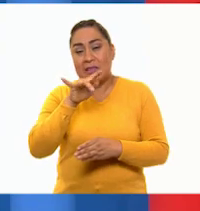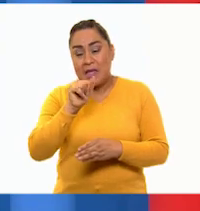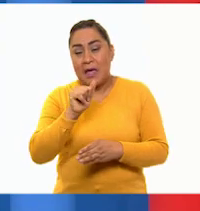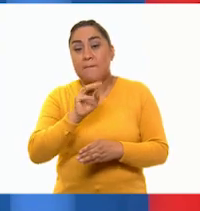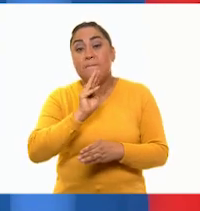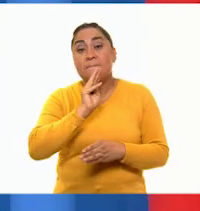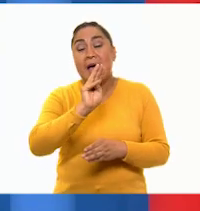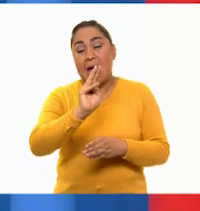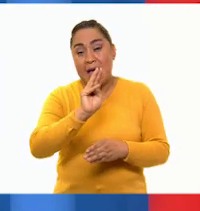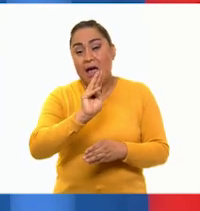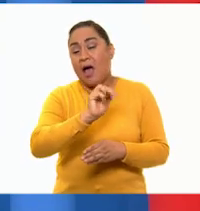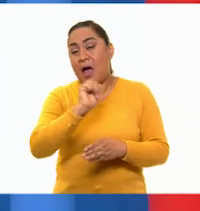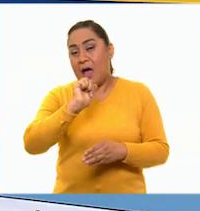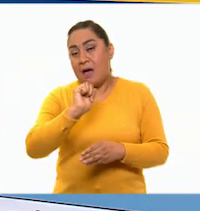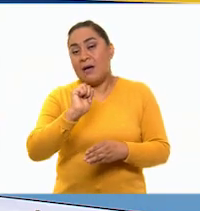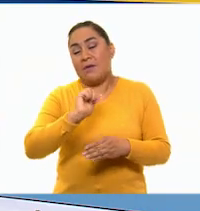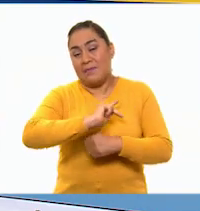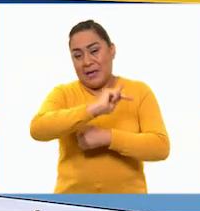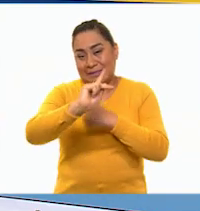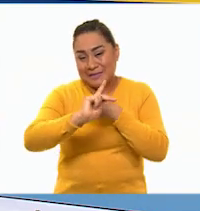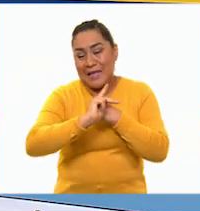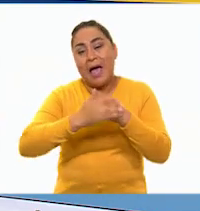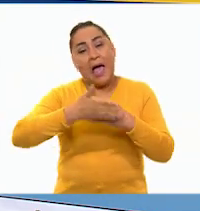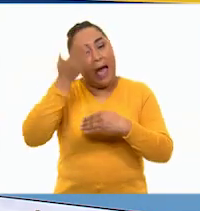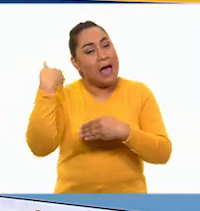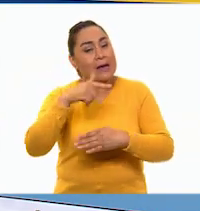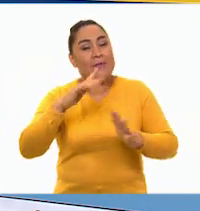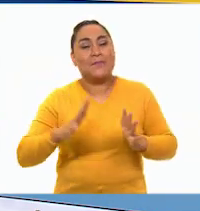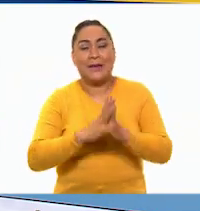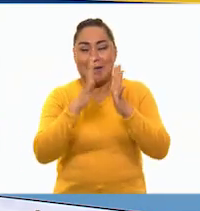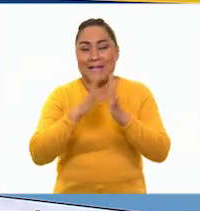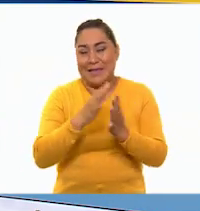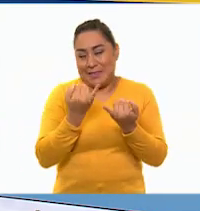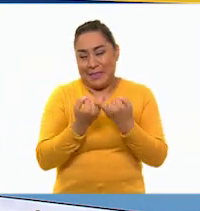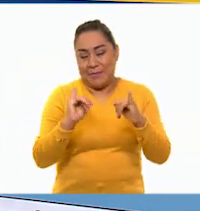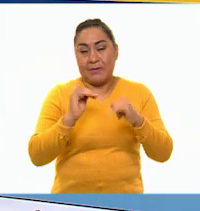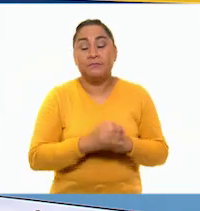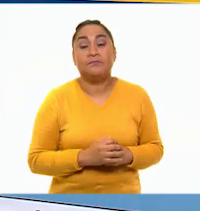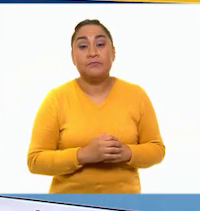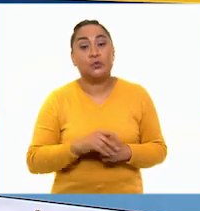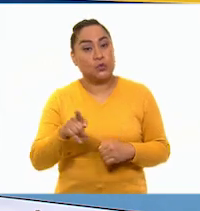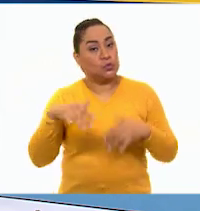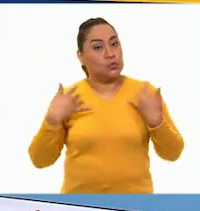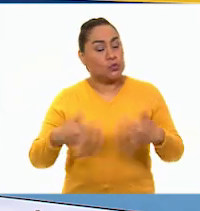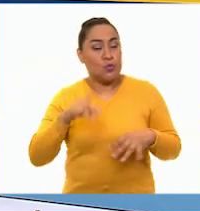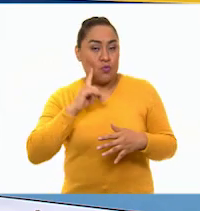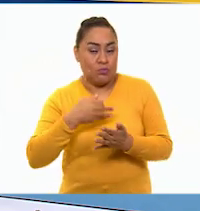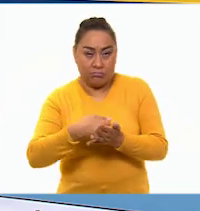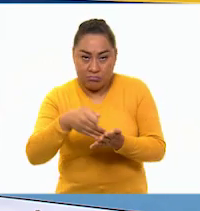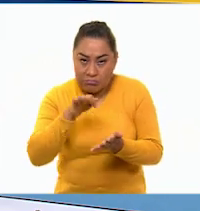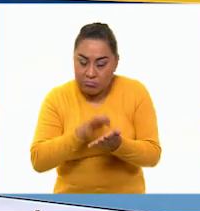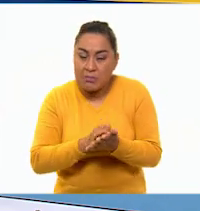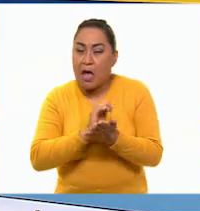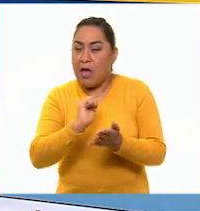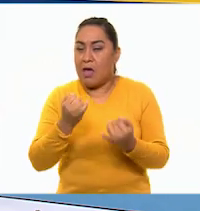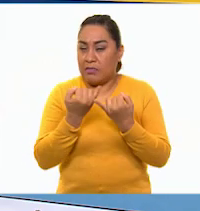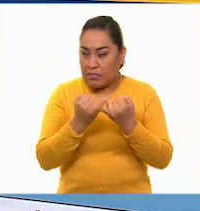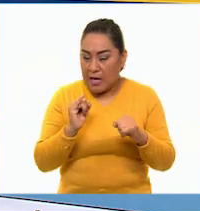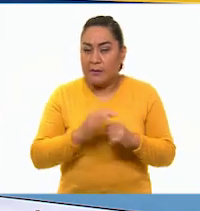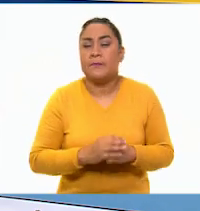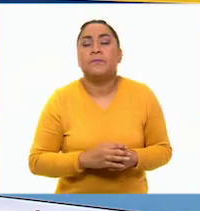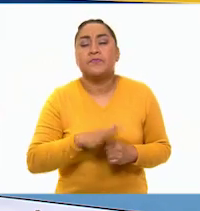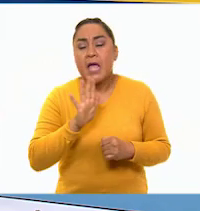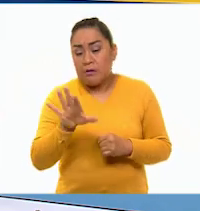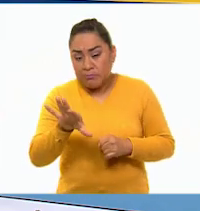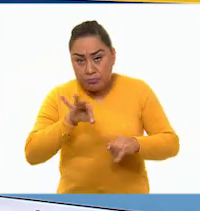la independencia de México. Además de elegir a esta importante heroína de la independencia, ¿has seleccionado las fuentes de